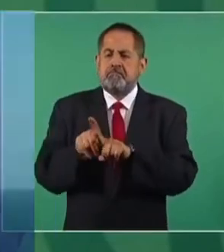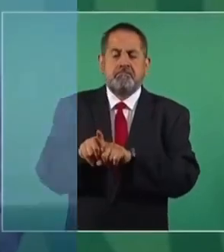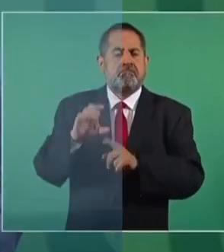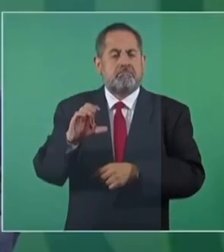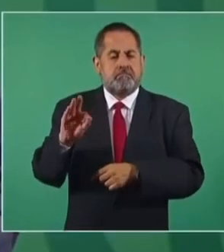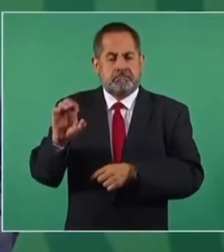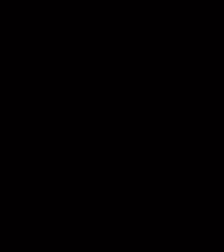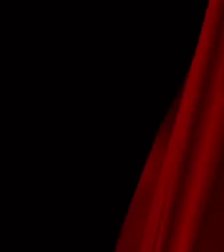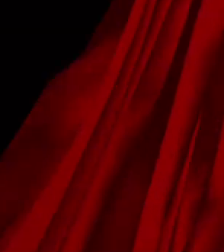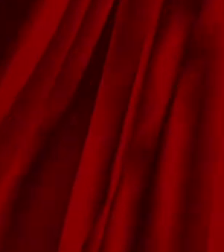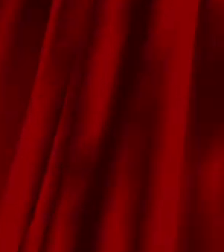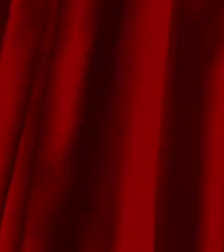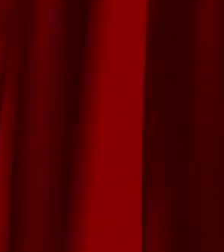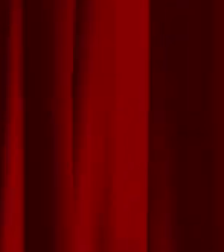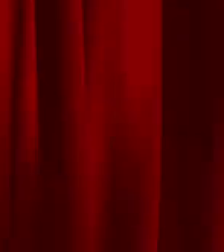Federal de Electricidad.